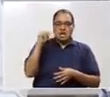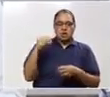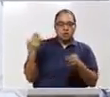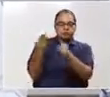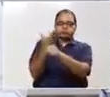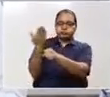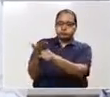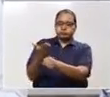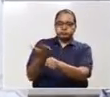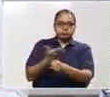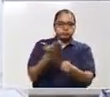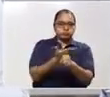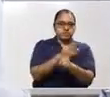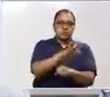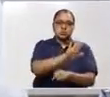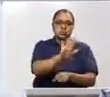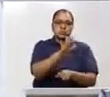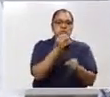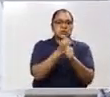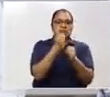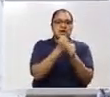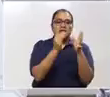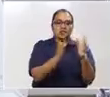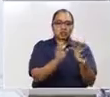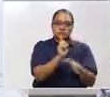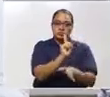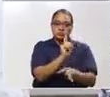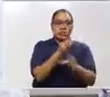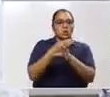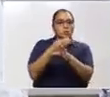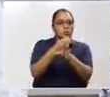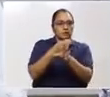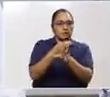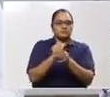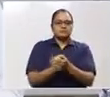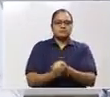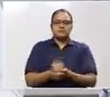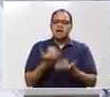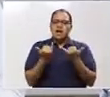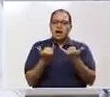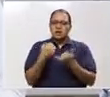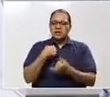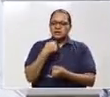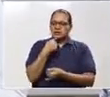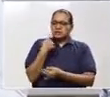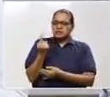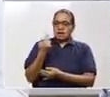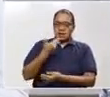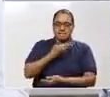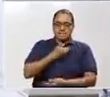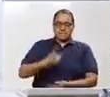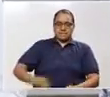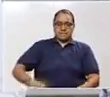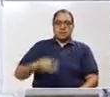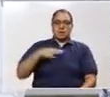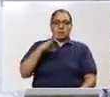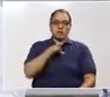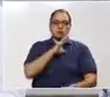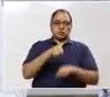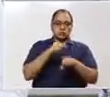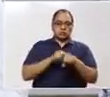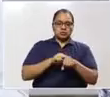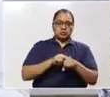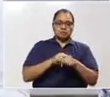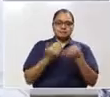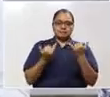trabajadores. Para ello, le he solicitado al presidente del Congreso que convoquemos de